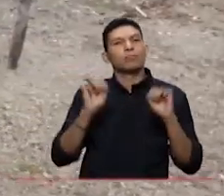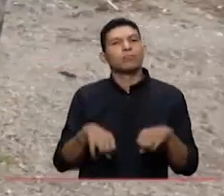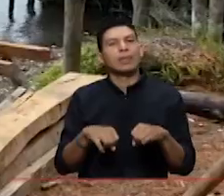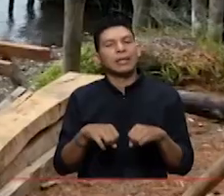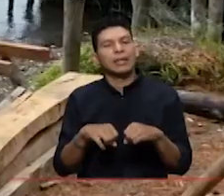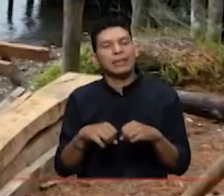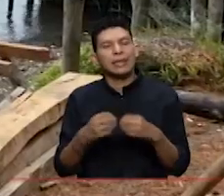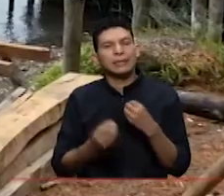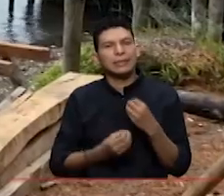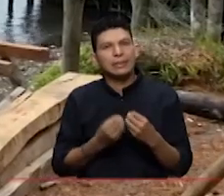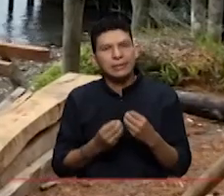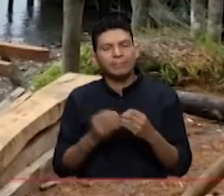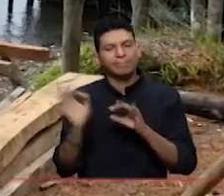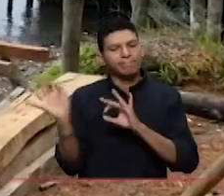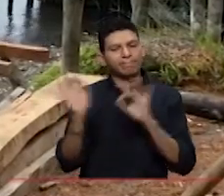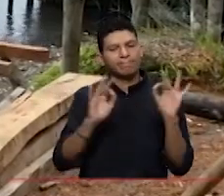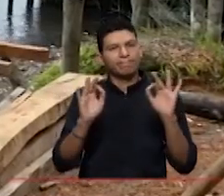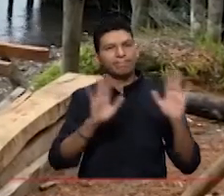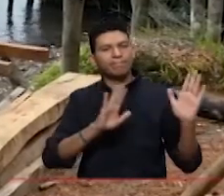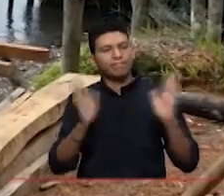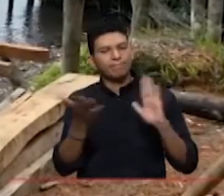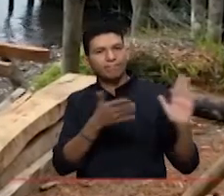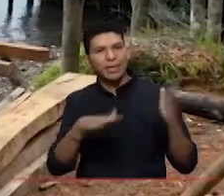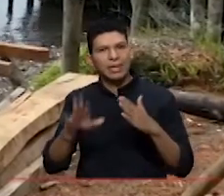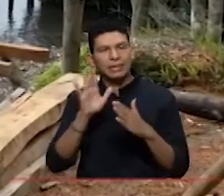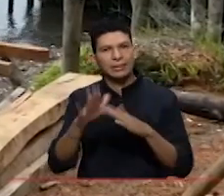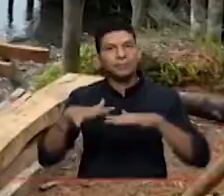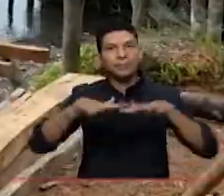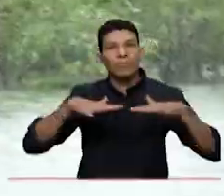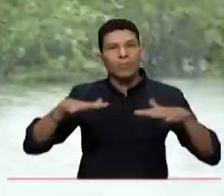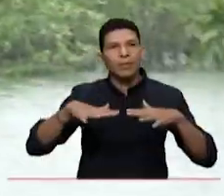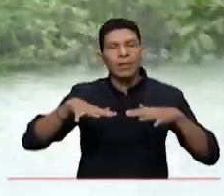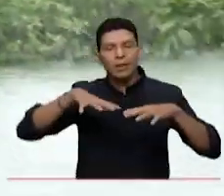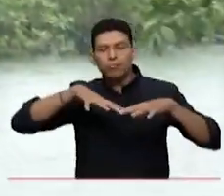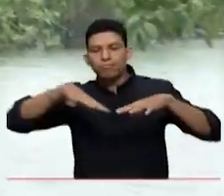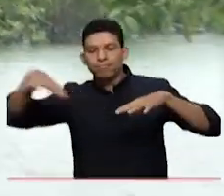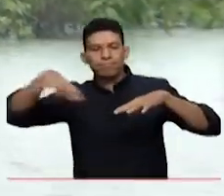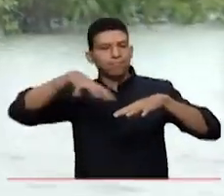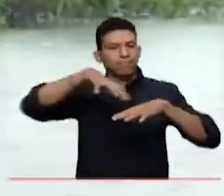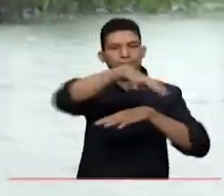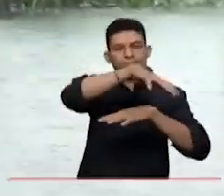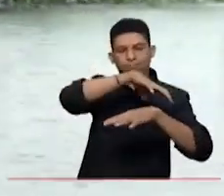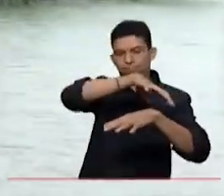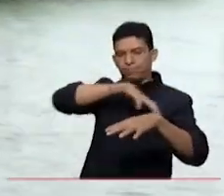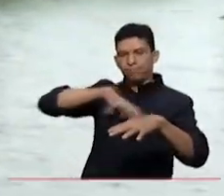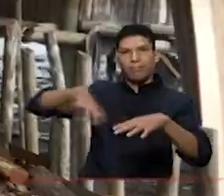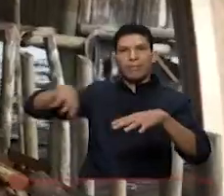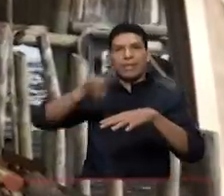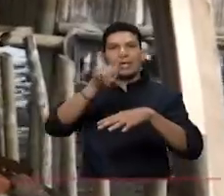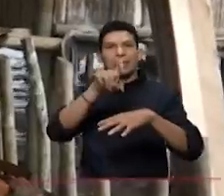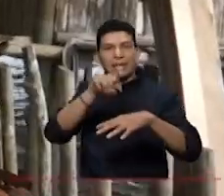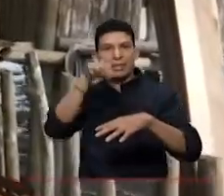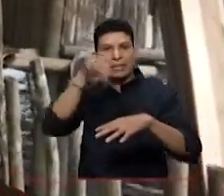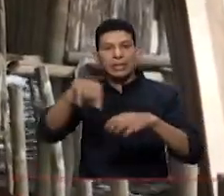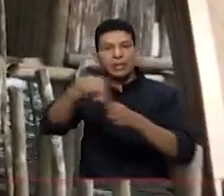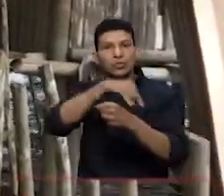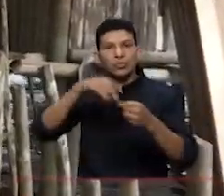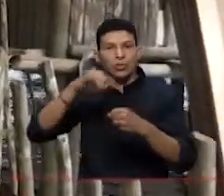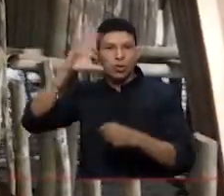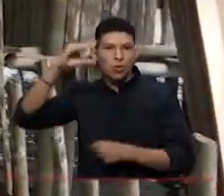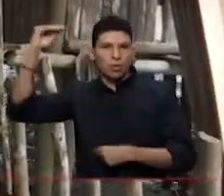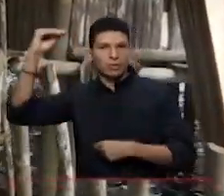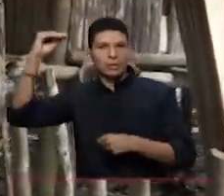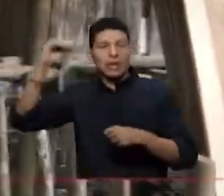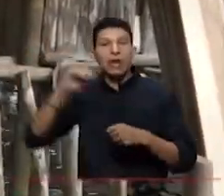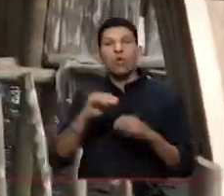esa planificación del territorio. Se dividieron, como te dije, seis unidades ambientales costeras en la zona Caribe y